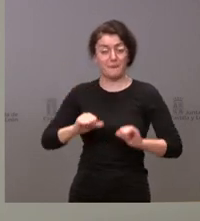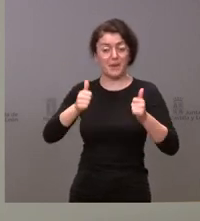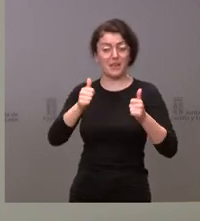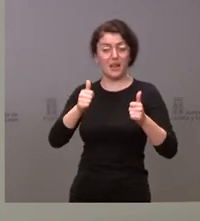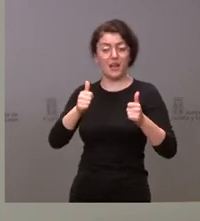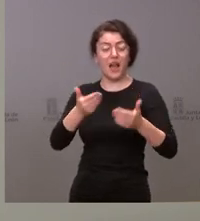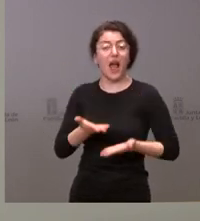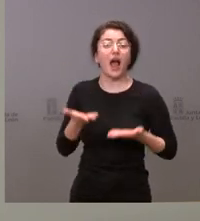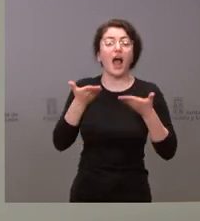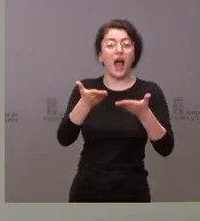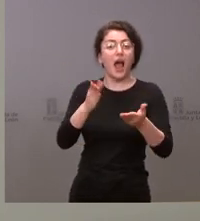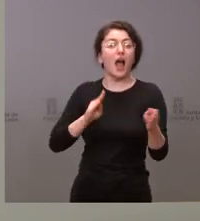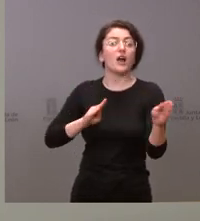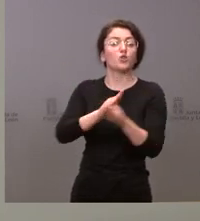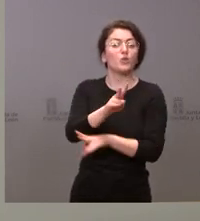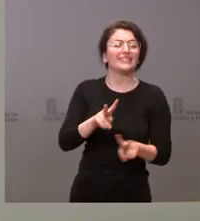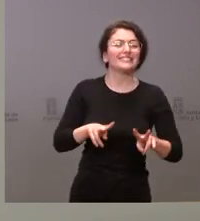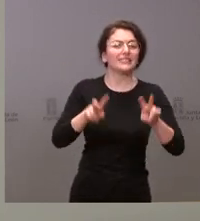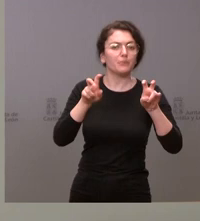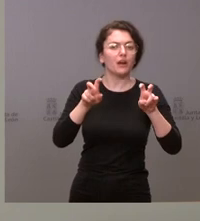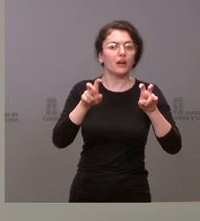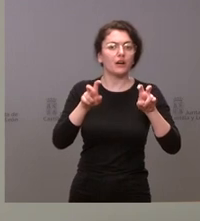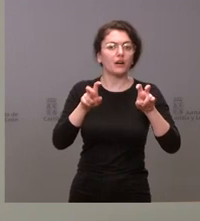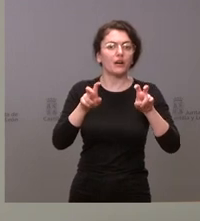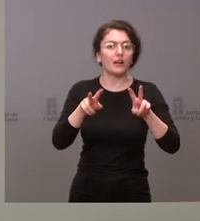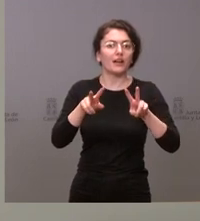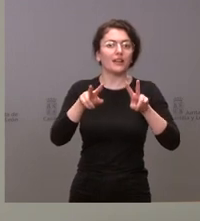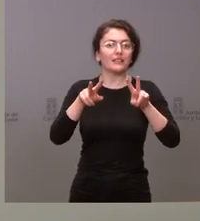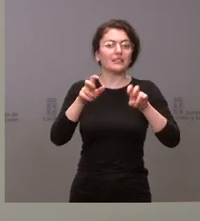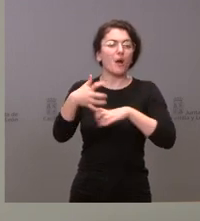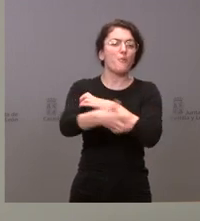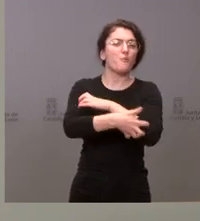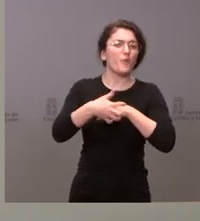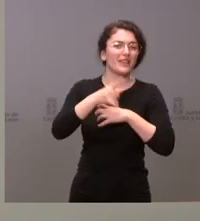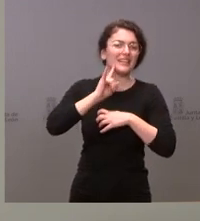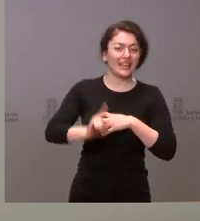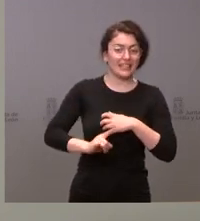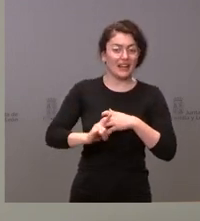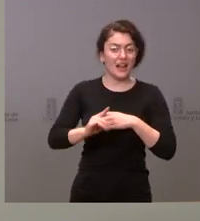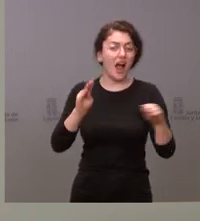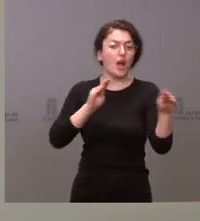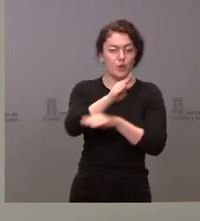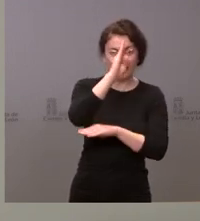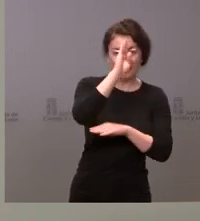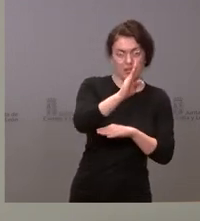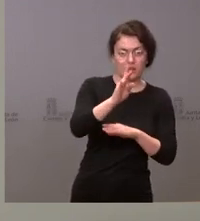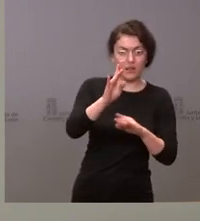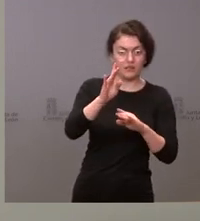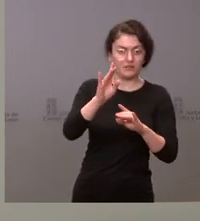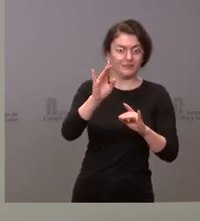ya lo que usted lo comenta, en materia de la pobreza energética. Ayudas directas y extraordinarias de 130 euros